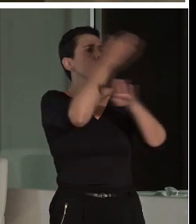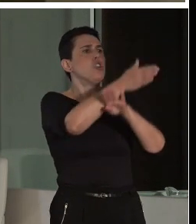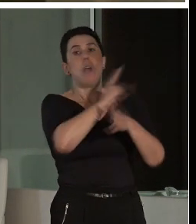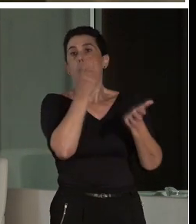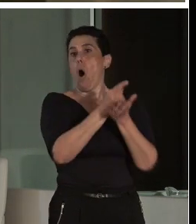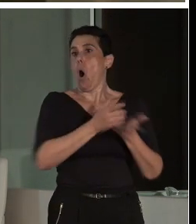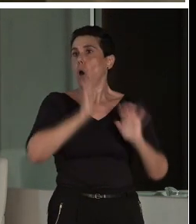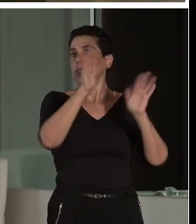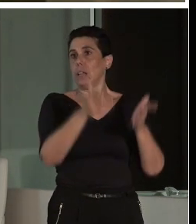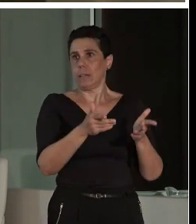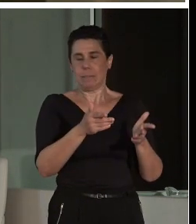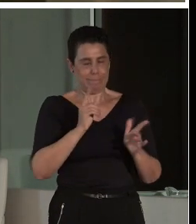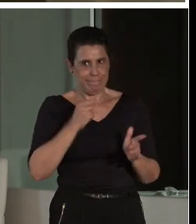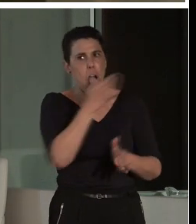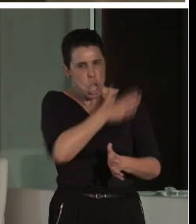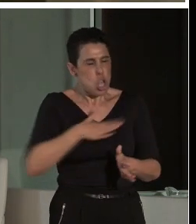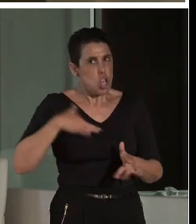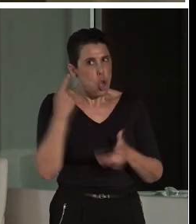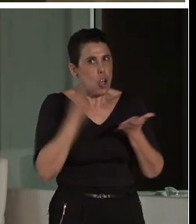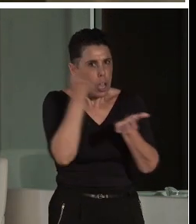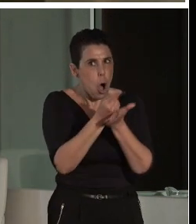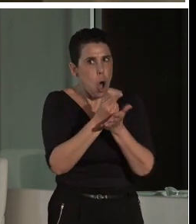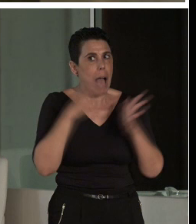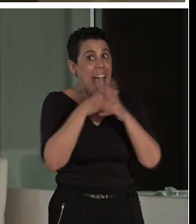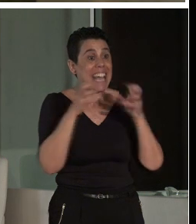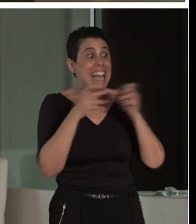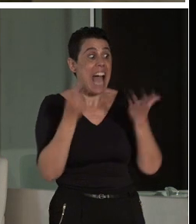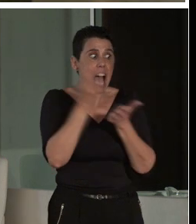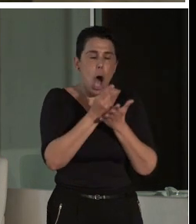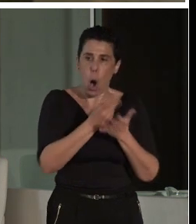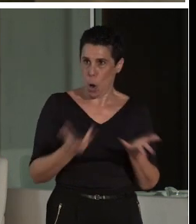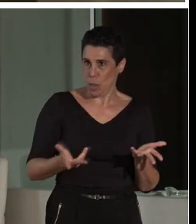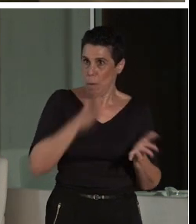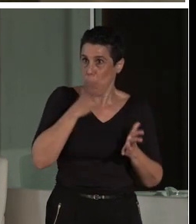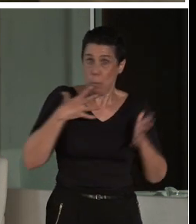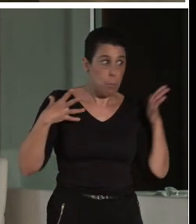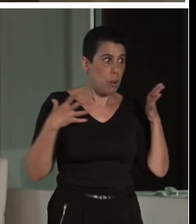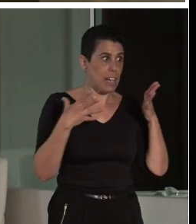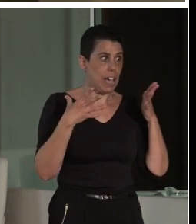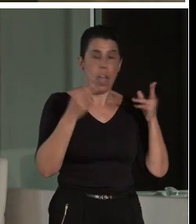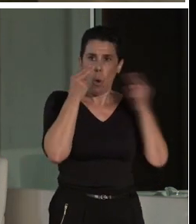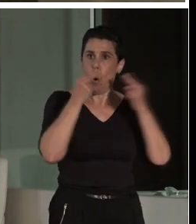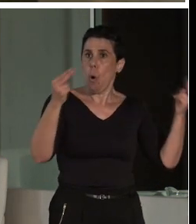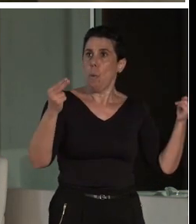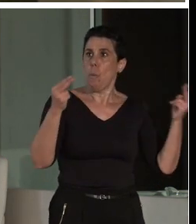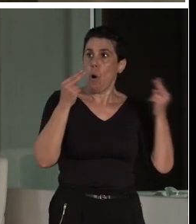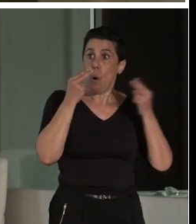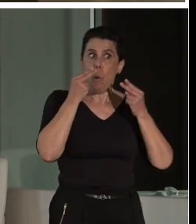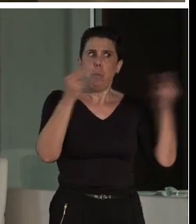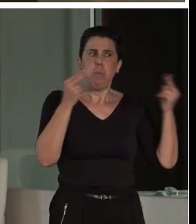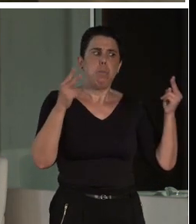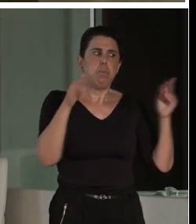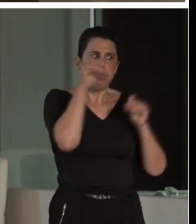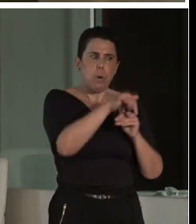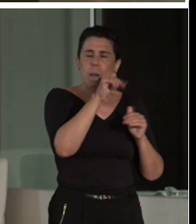Nosotros queremos fidelizar al público. Y para, porque hay público, no se trata solo de que el público esté más tiempo en